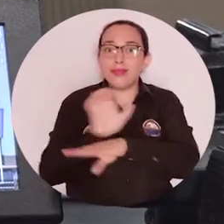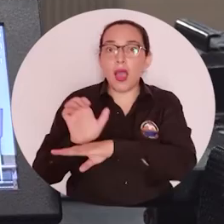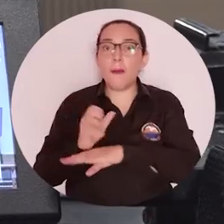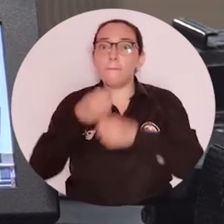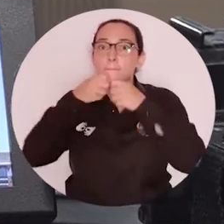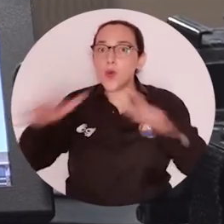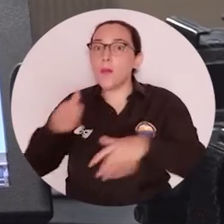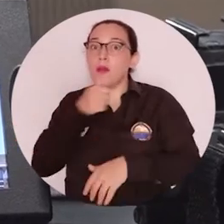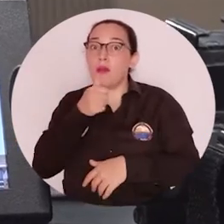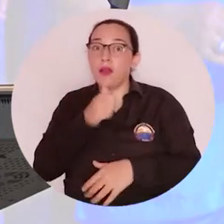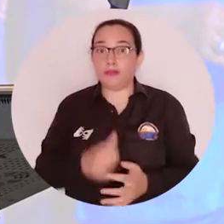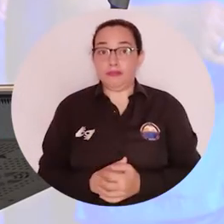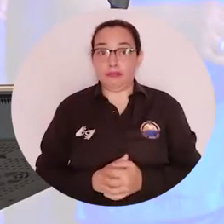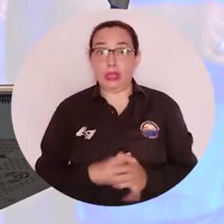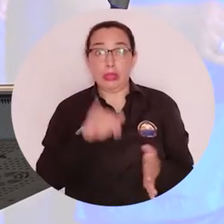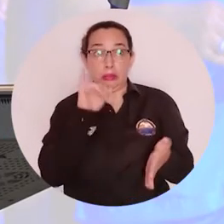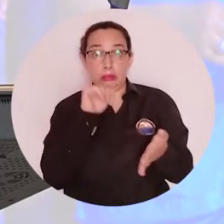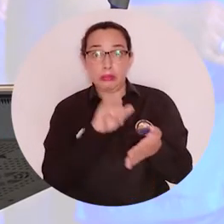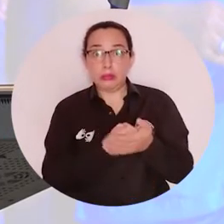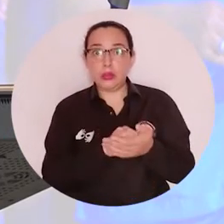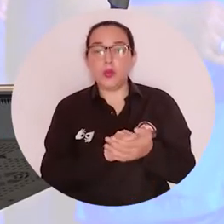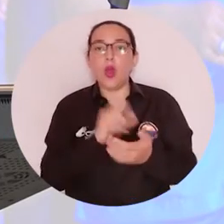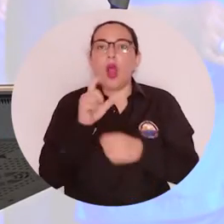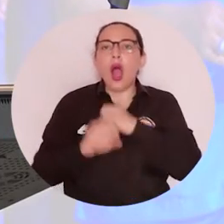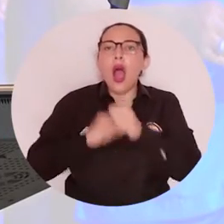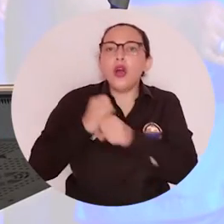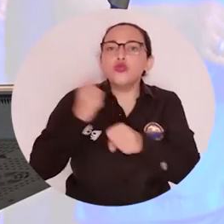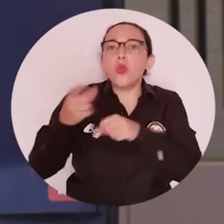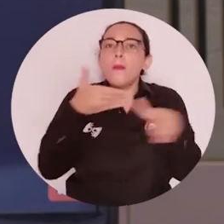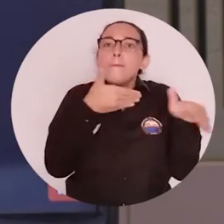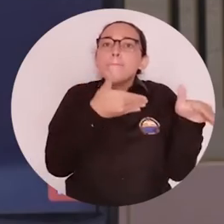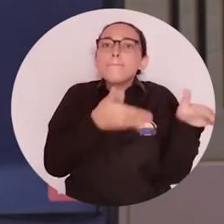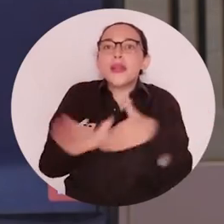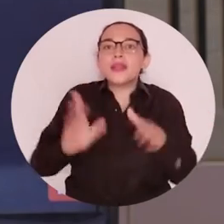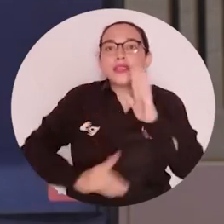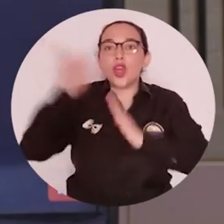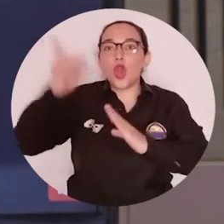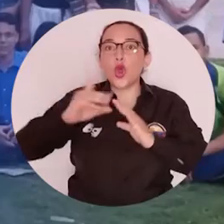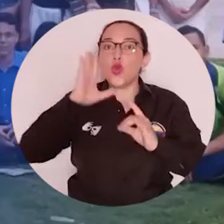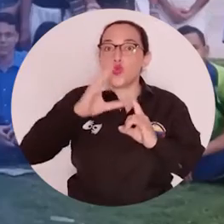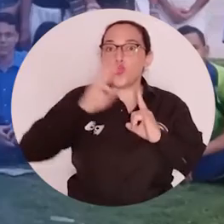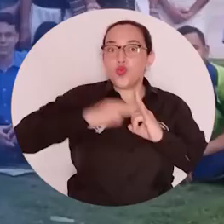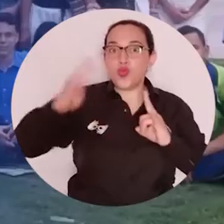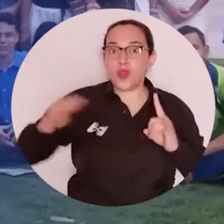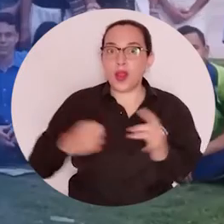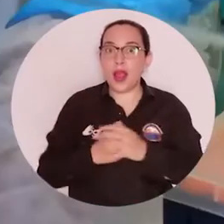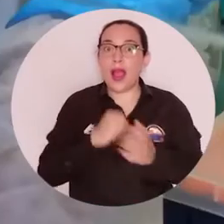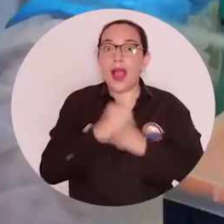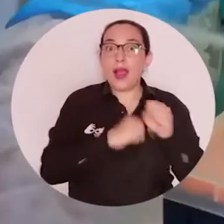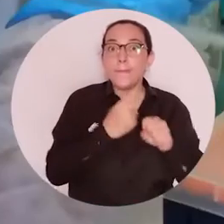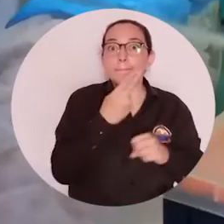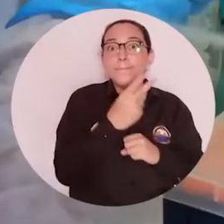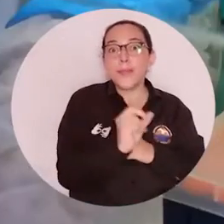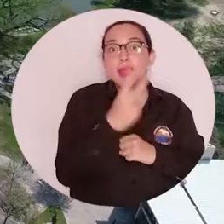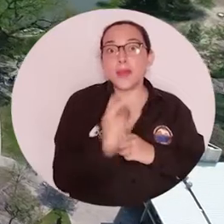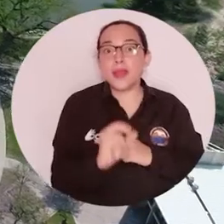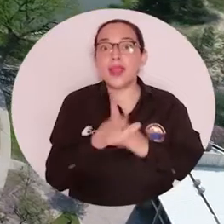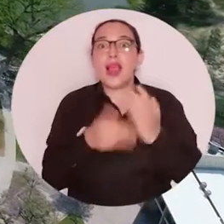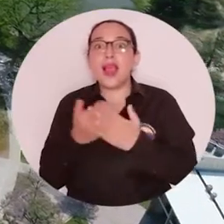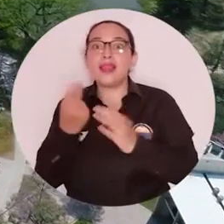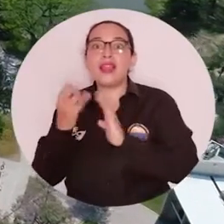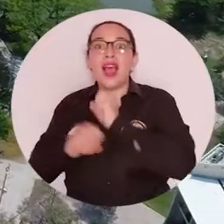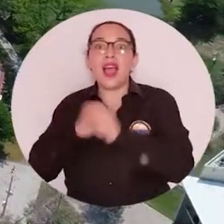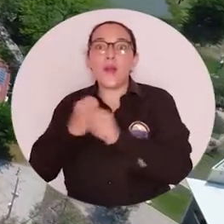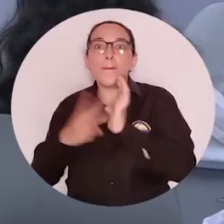Bajo esta consigna, en el último año se consolidó el Plan de Desarrollo Universitario 2020-2030, que ya muestra